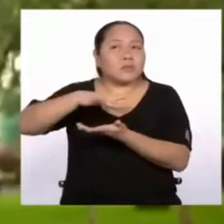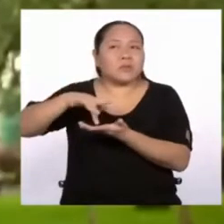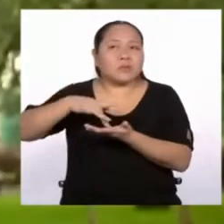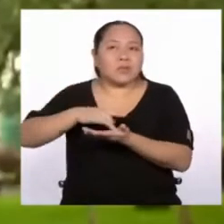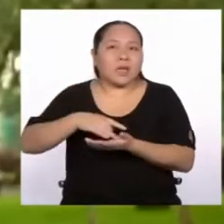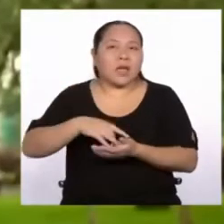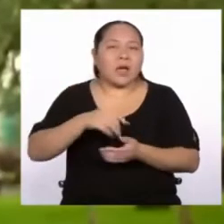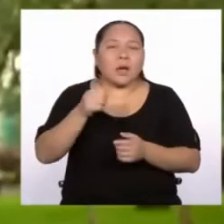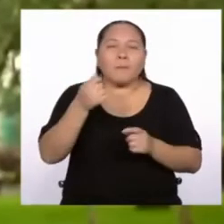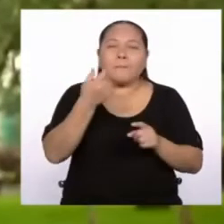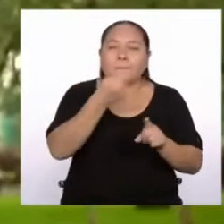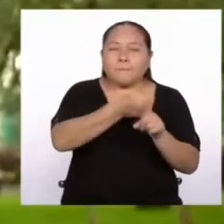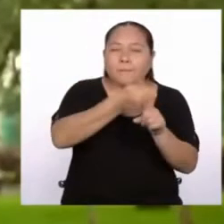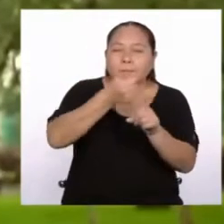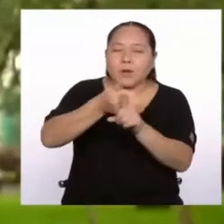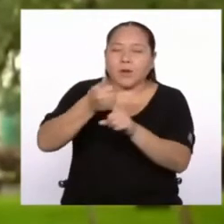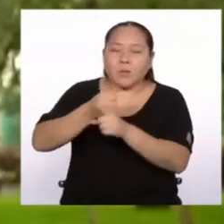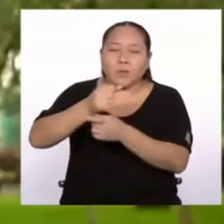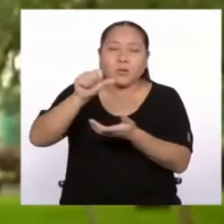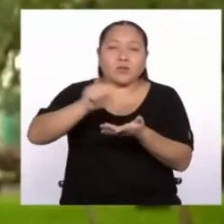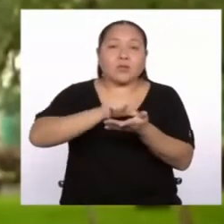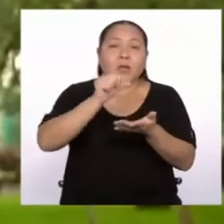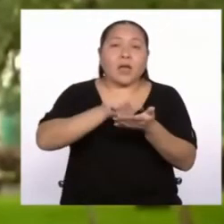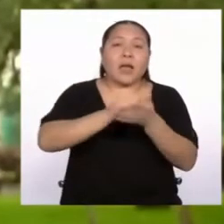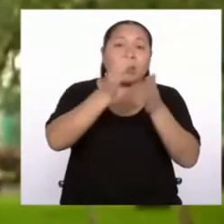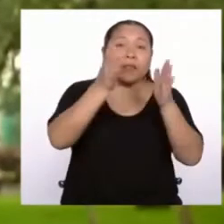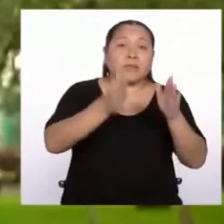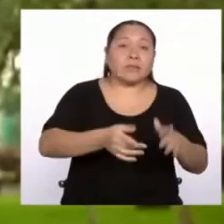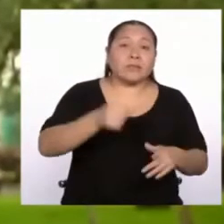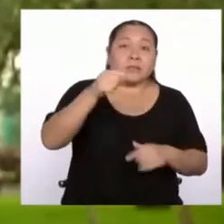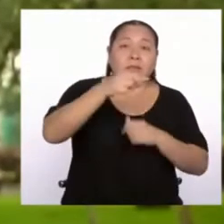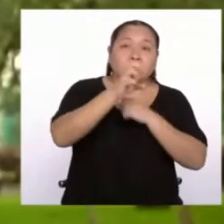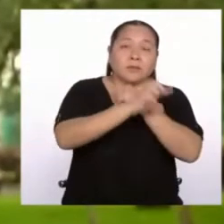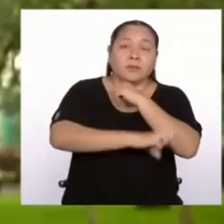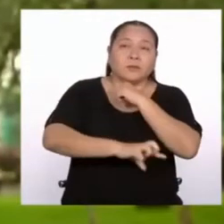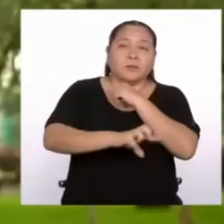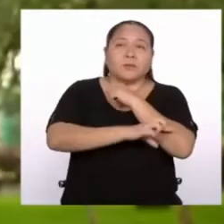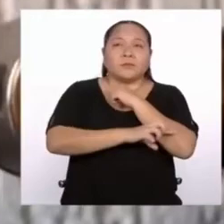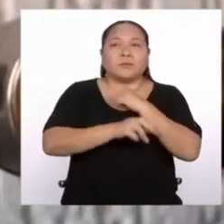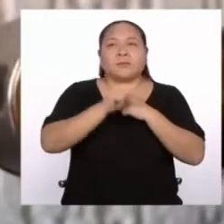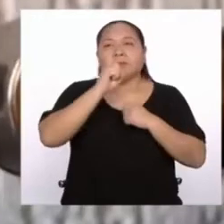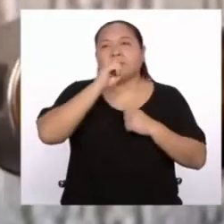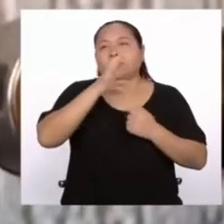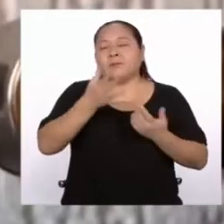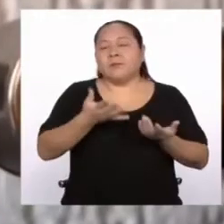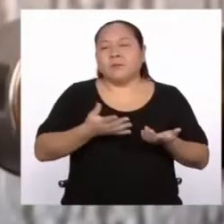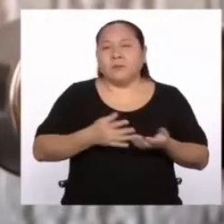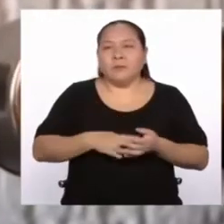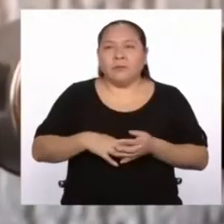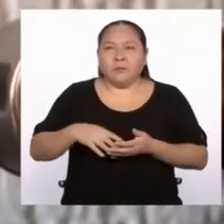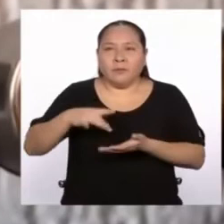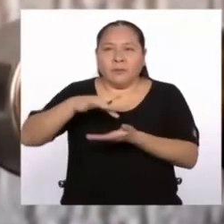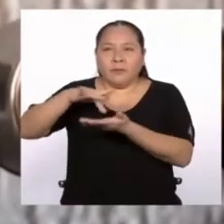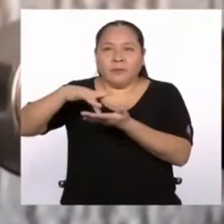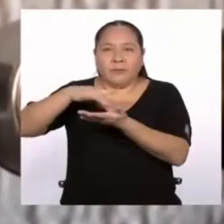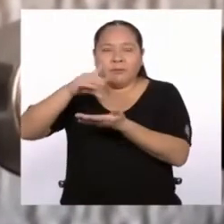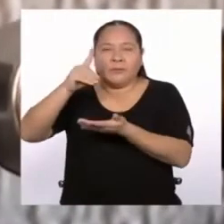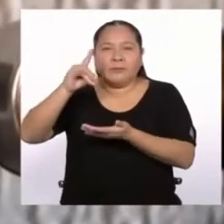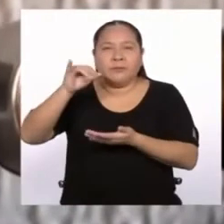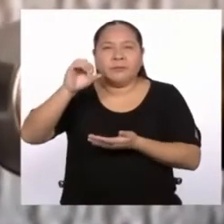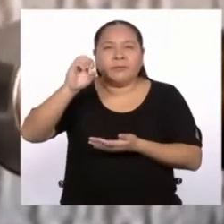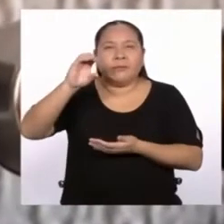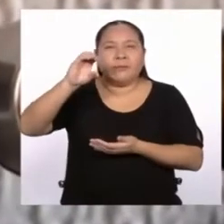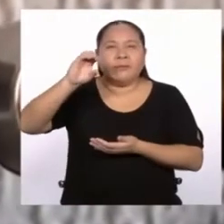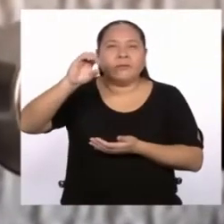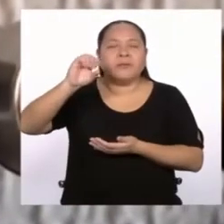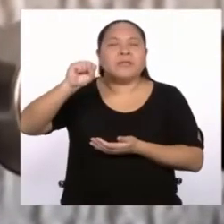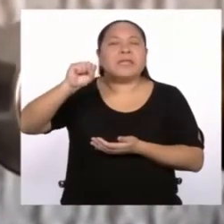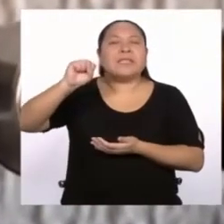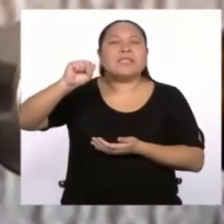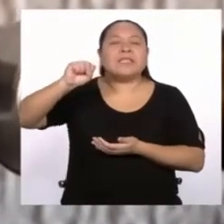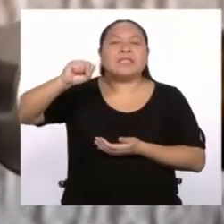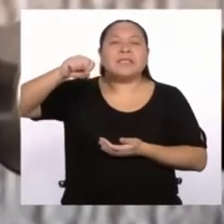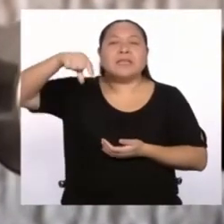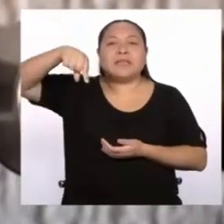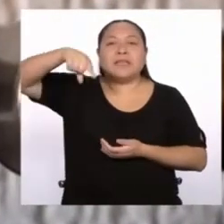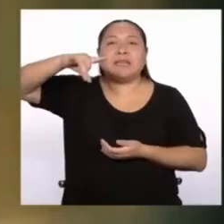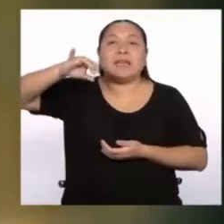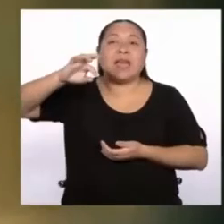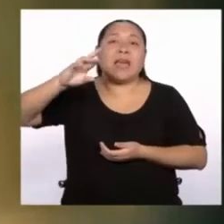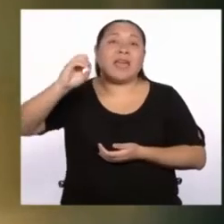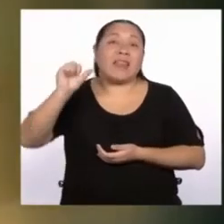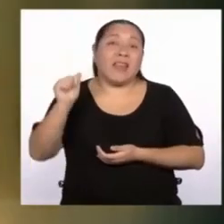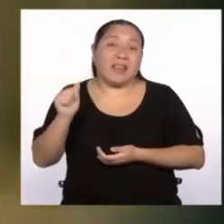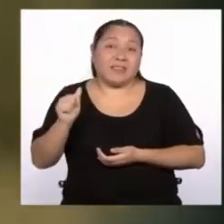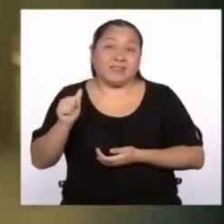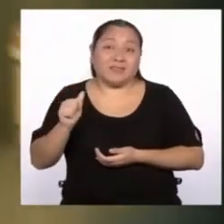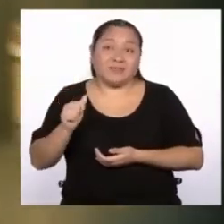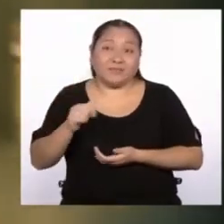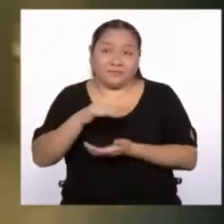artistas propios del país. Estamos hablando de empresas disqueras en aquella época, como la Sonofoom, ¿no?